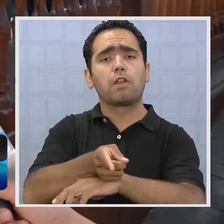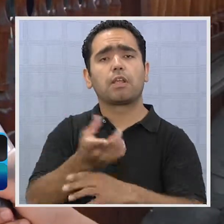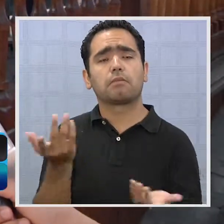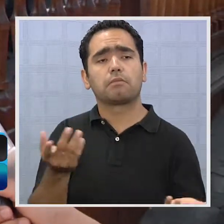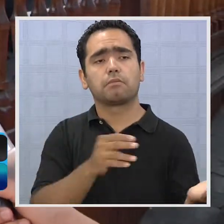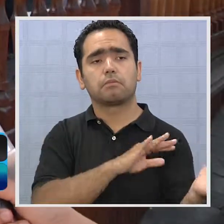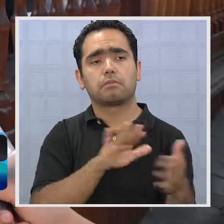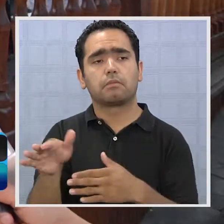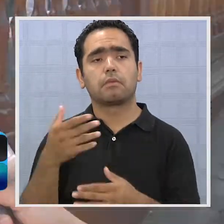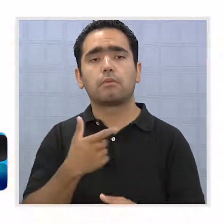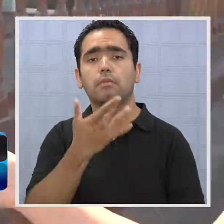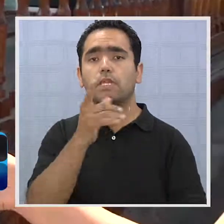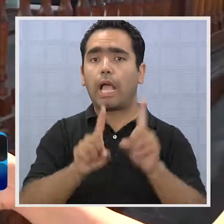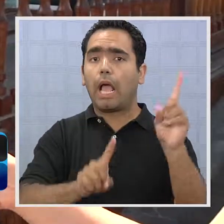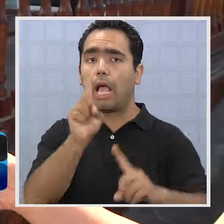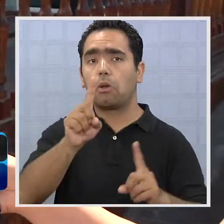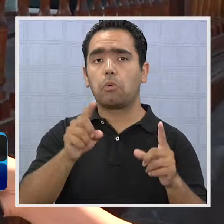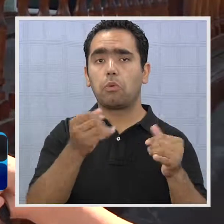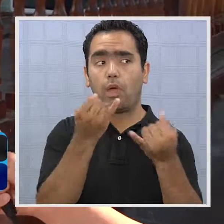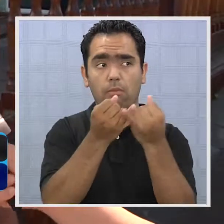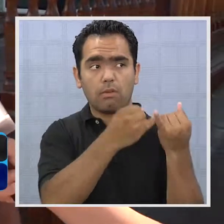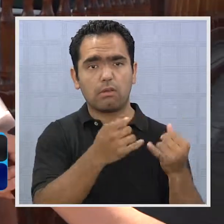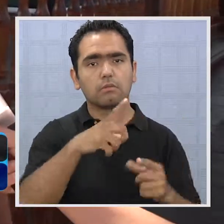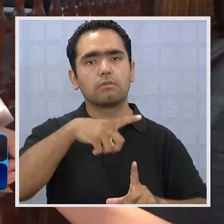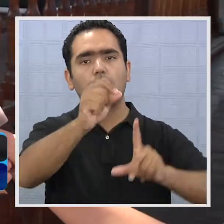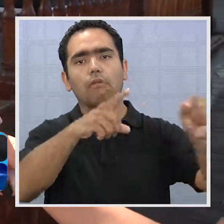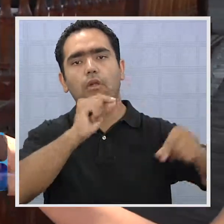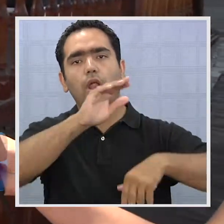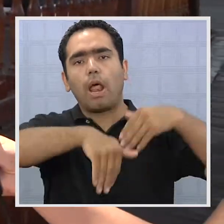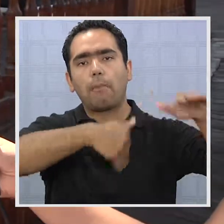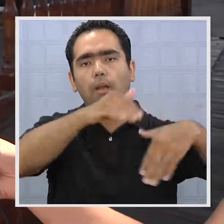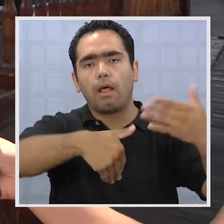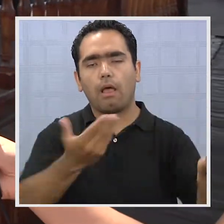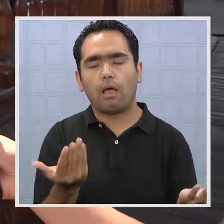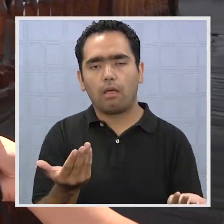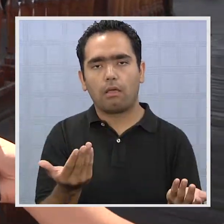sí, estoy de acuerdo que sea obligatorio. Vi muchos amigos que se fueron a la playa.